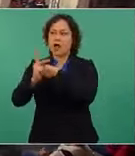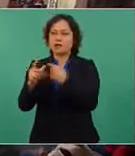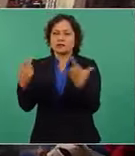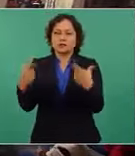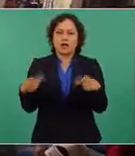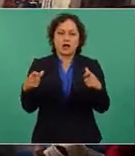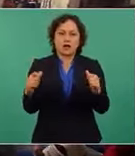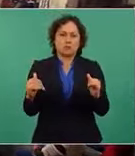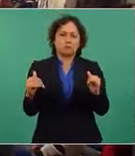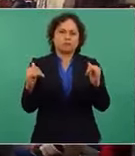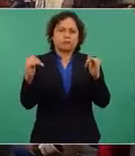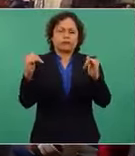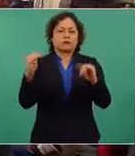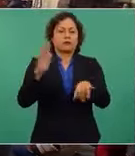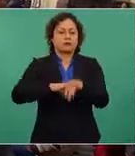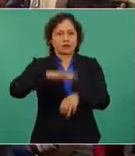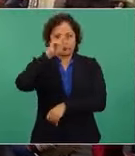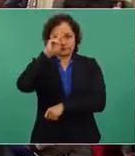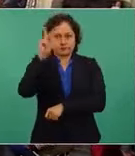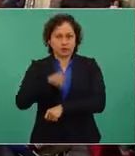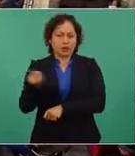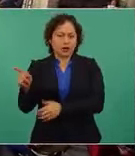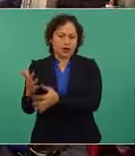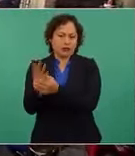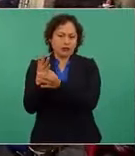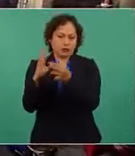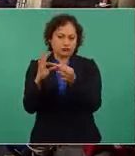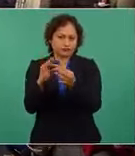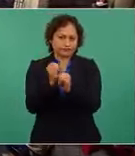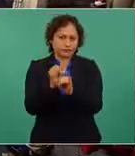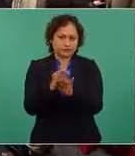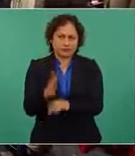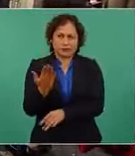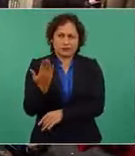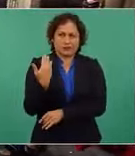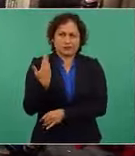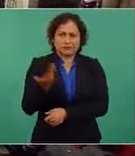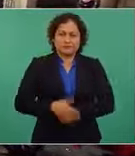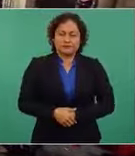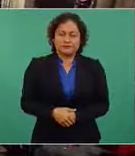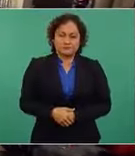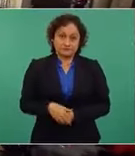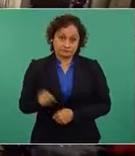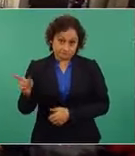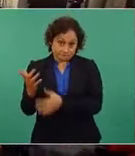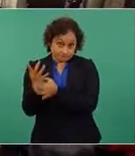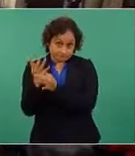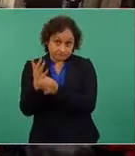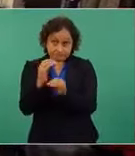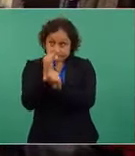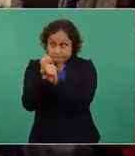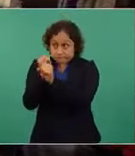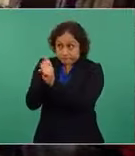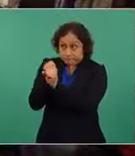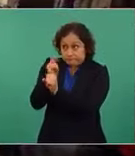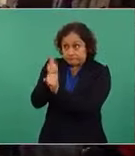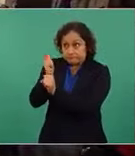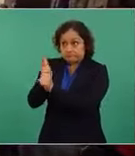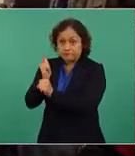Mencionó algunas cifras el secretario general de la ONU hace poco, haciendo esa revisión.